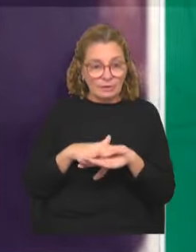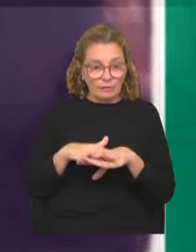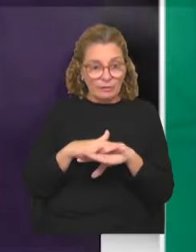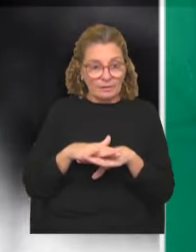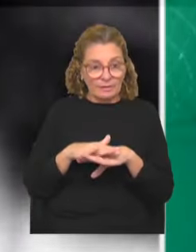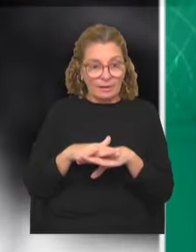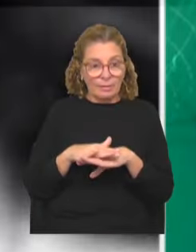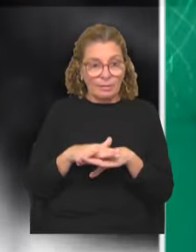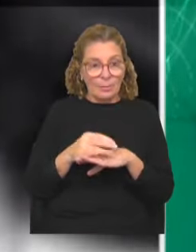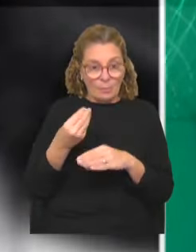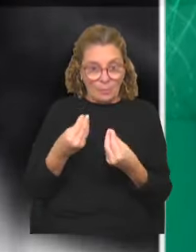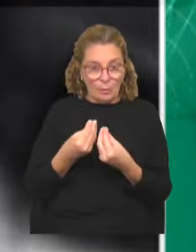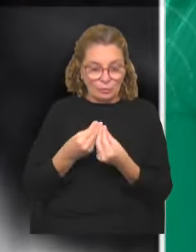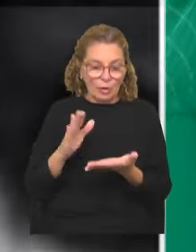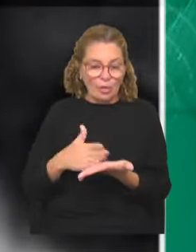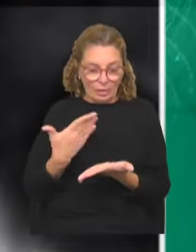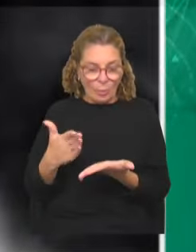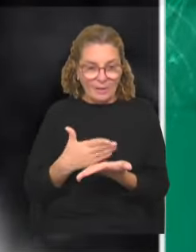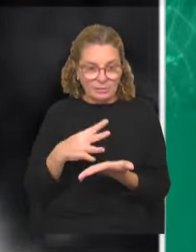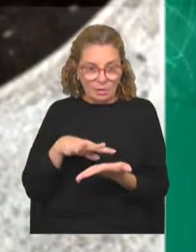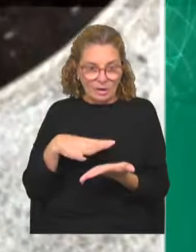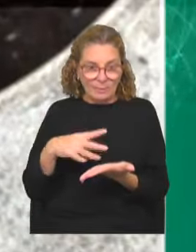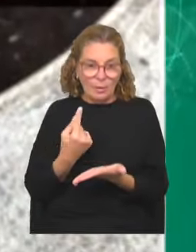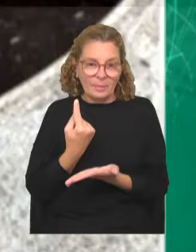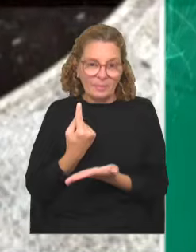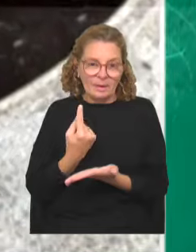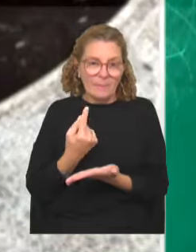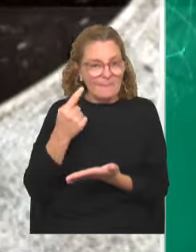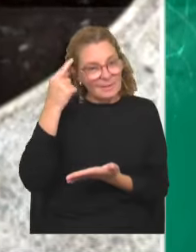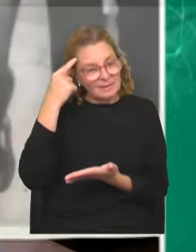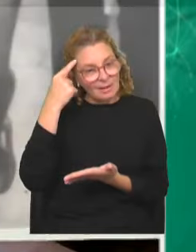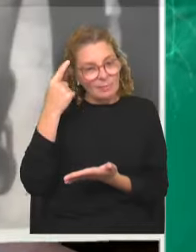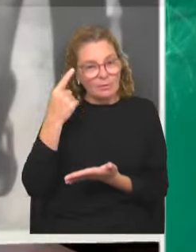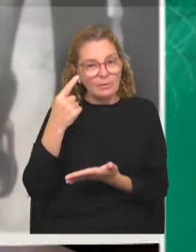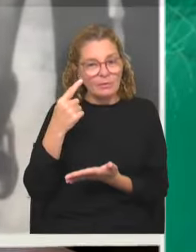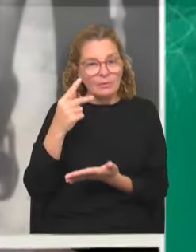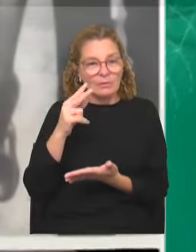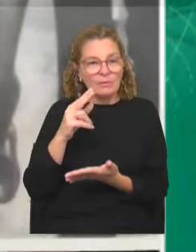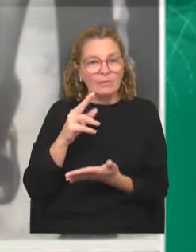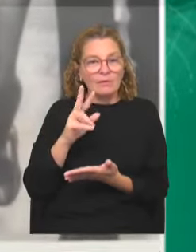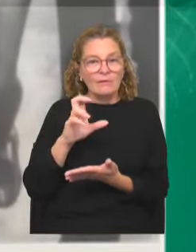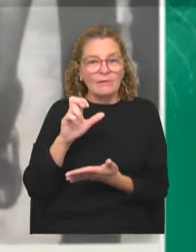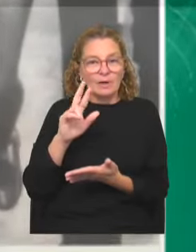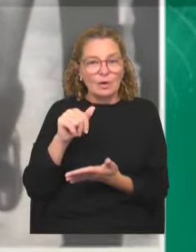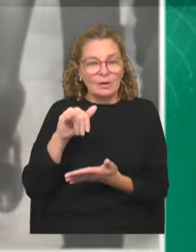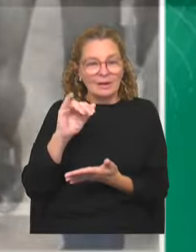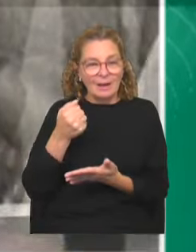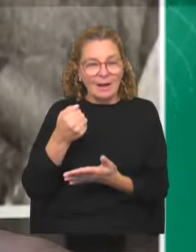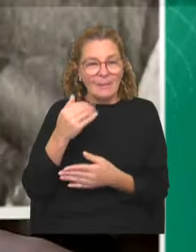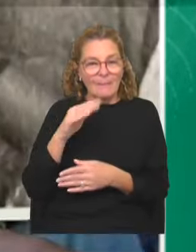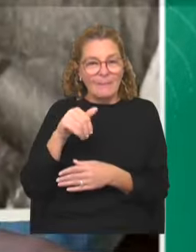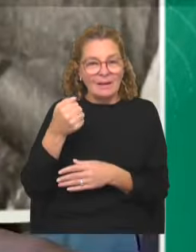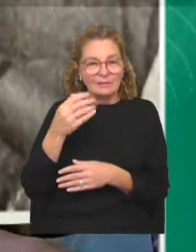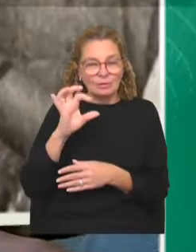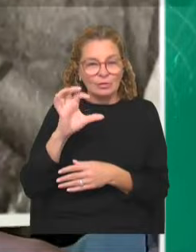el segundo cuadro, mucho más en documentos. El primero es una ficción. Con dramaturgia de Verónica Mato, ¿no? Además diputada actualmente